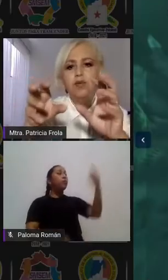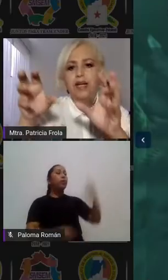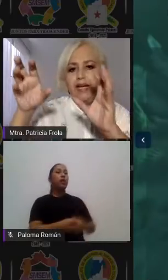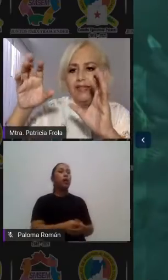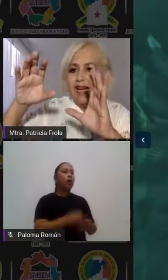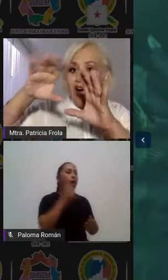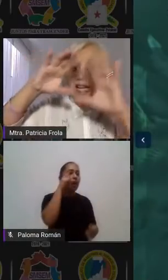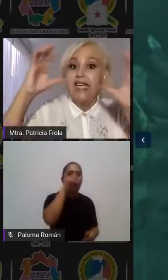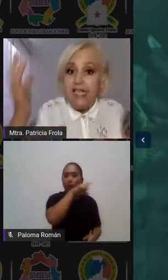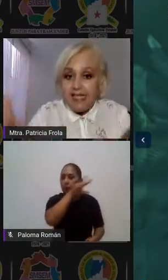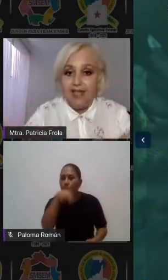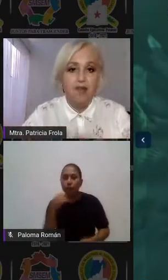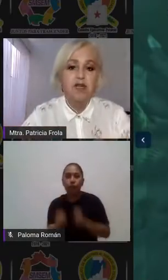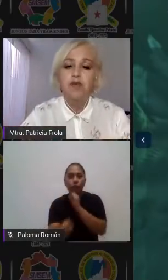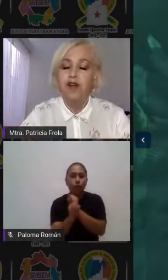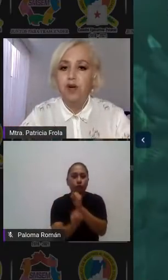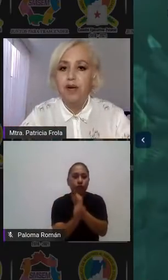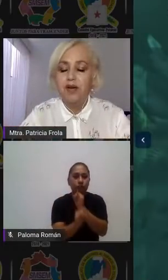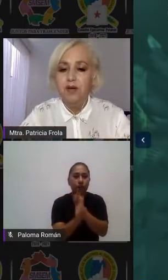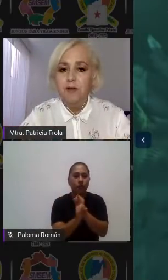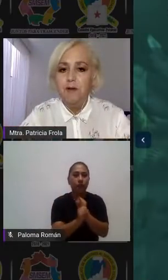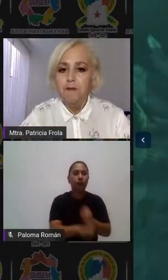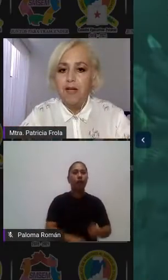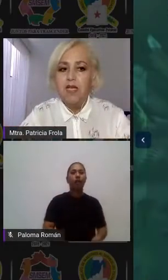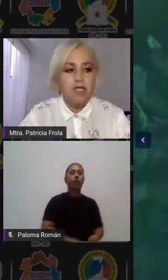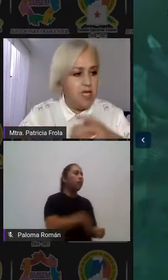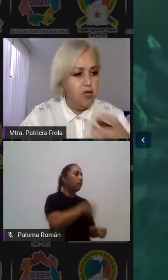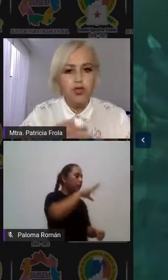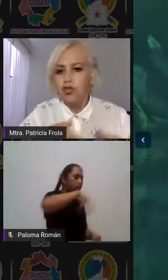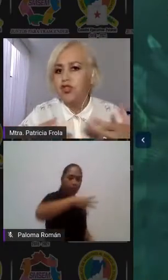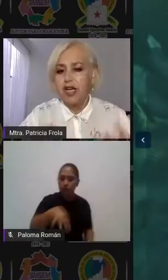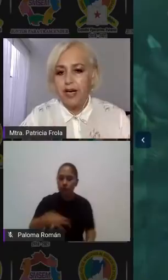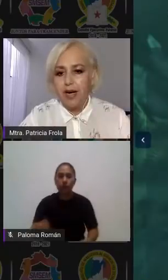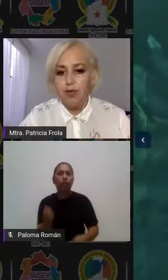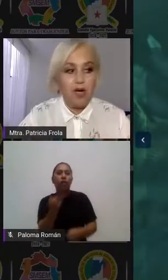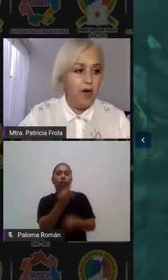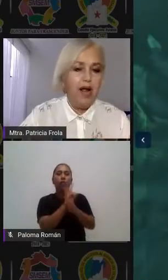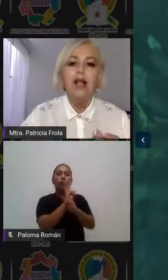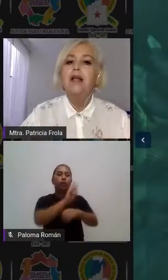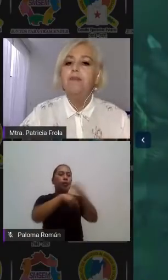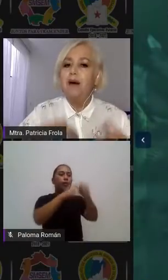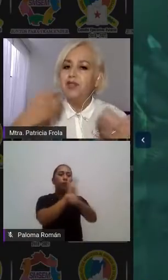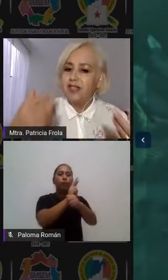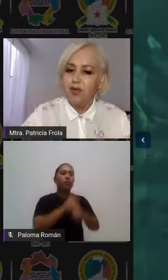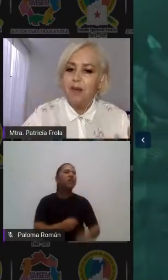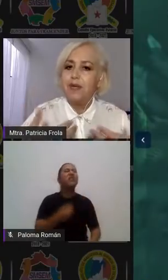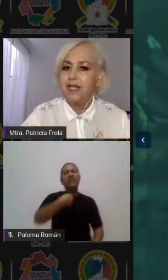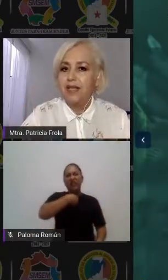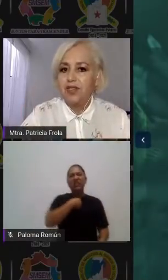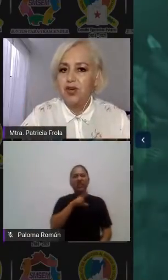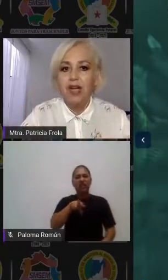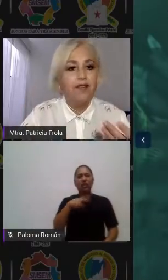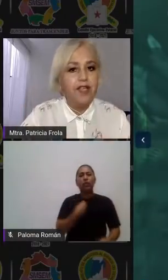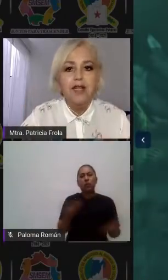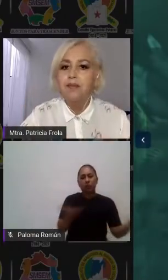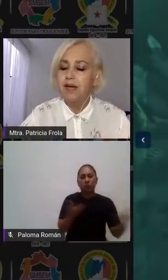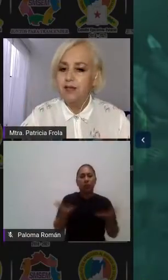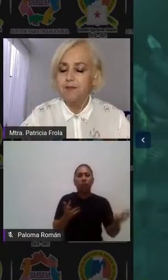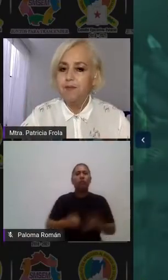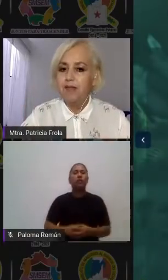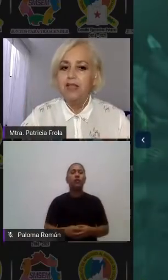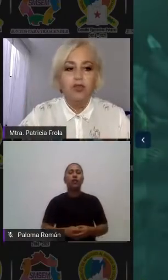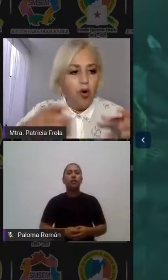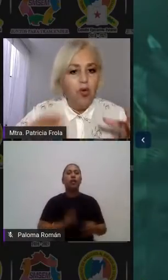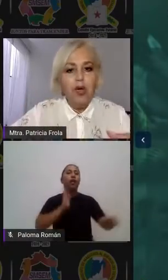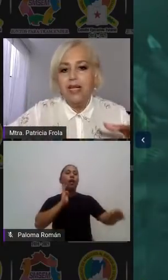internet sobre esta arista del mismo fenómeno si nosotros nos encargamos ahora vamos a hacer una presentación a fin de